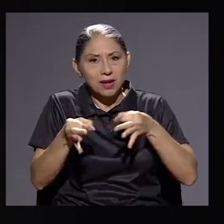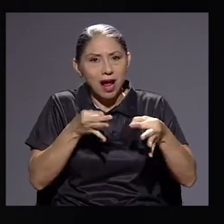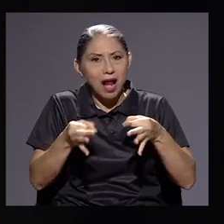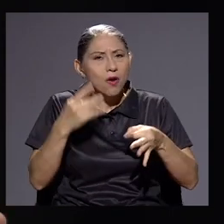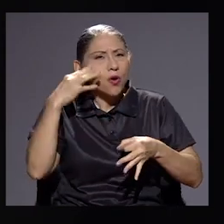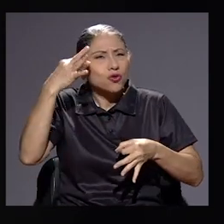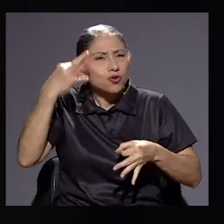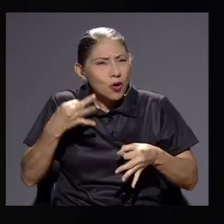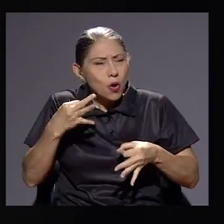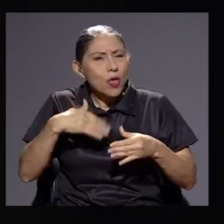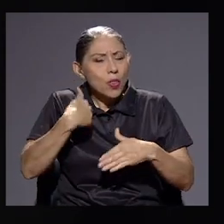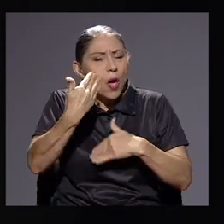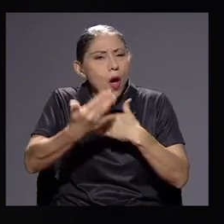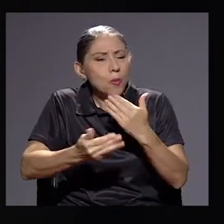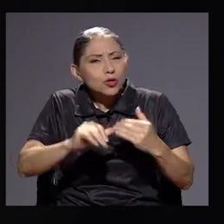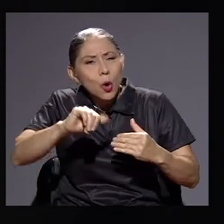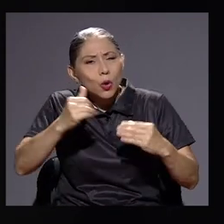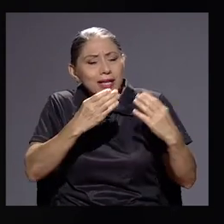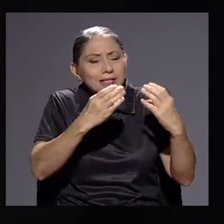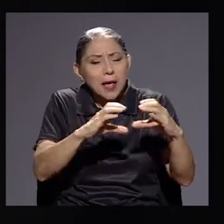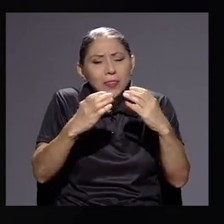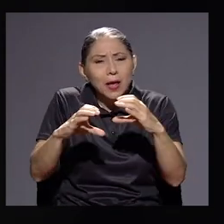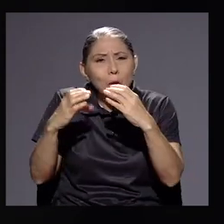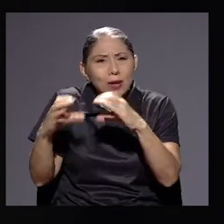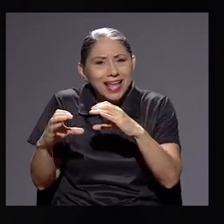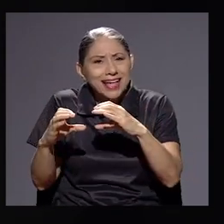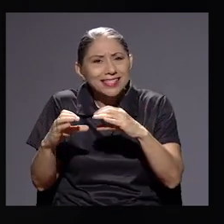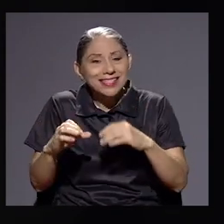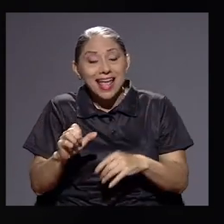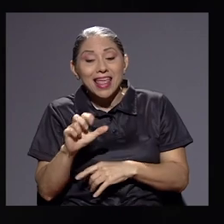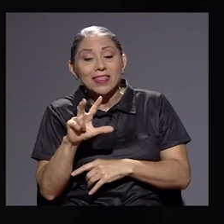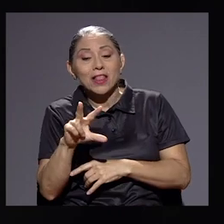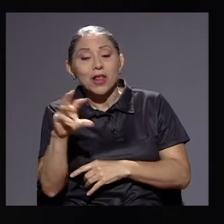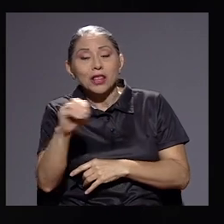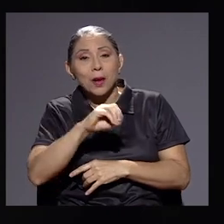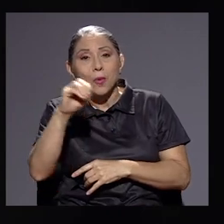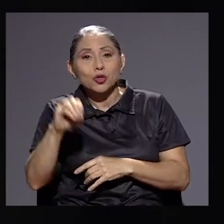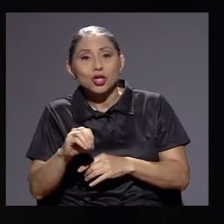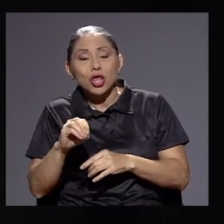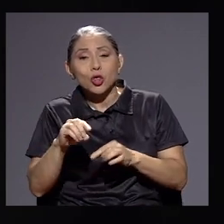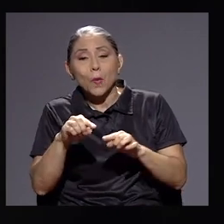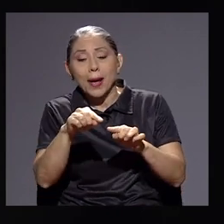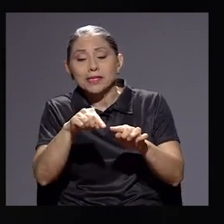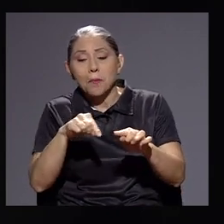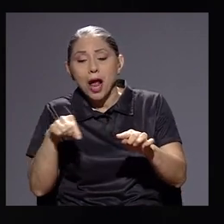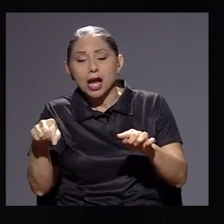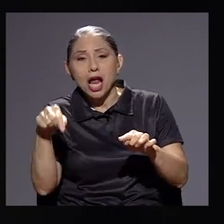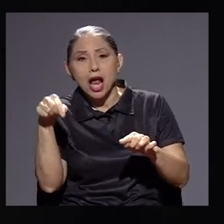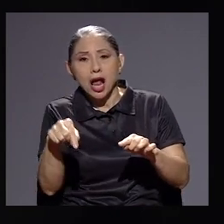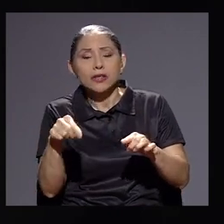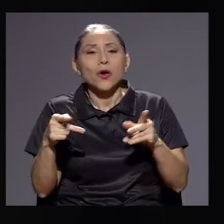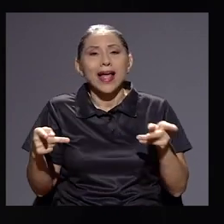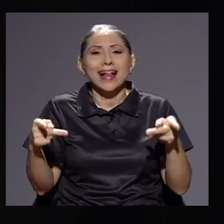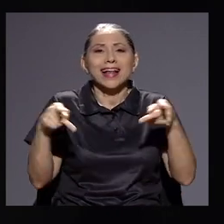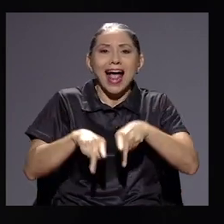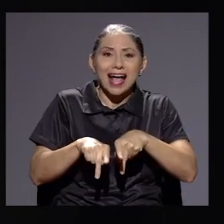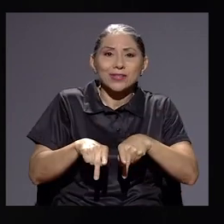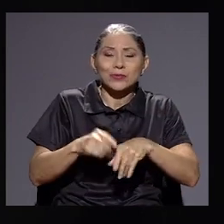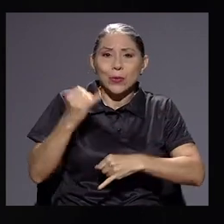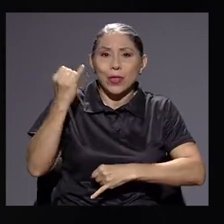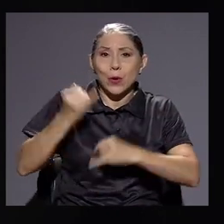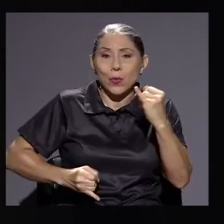serían muy pequeñitas, que están en aquel otro 30% y que en el caso de este